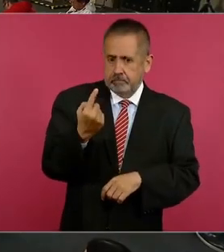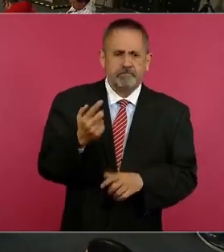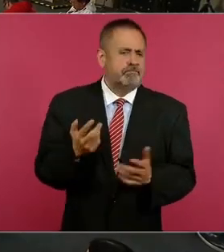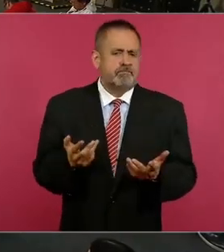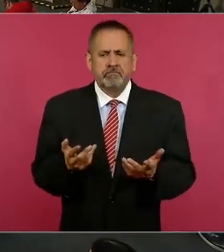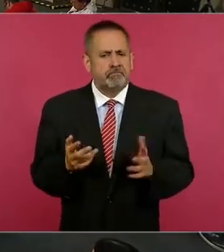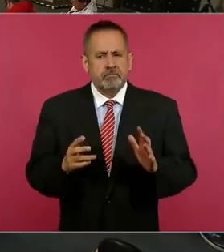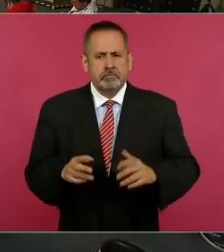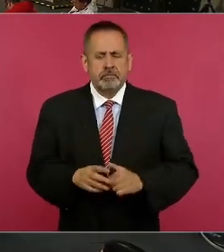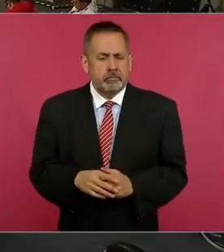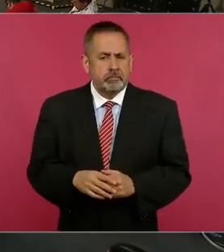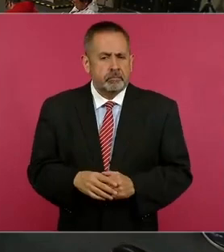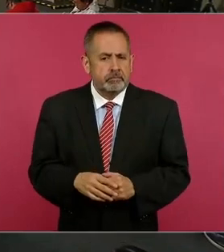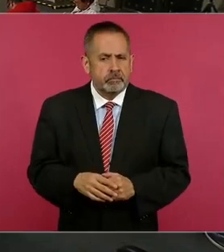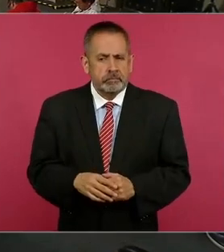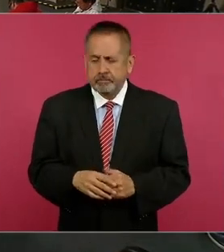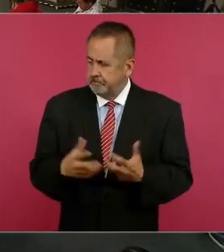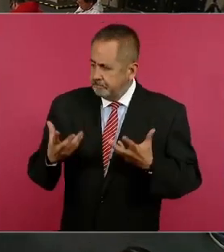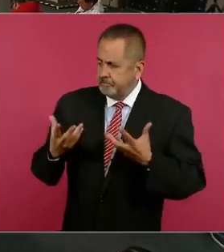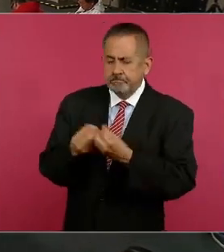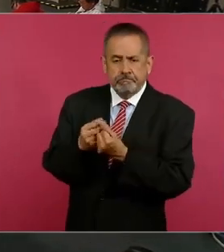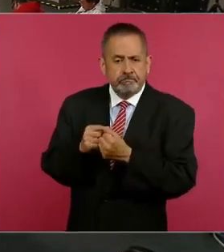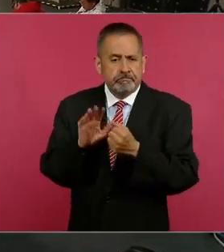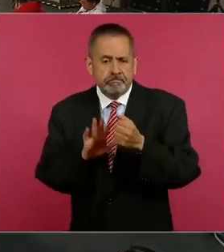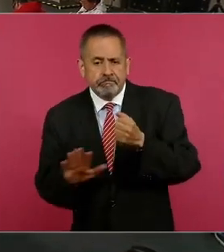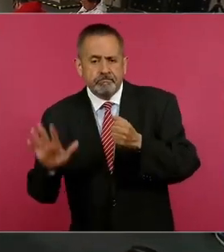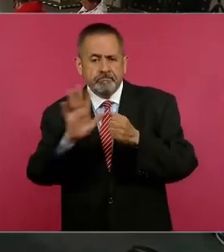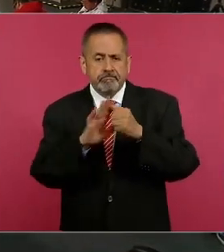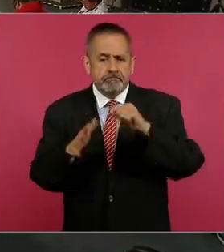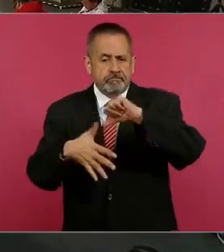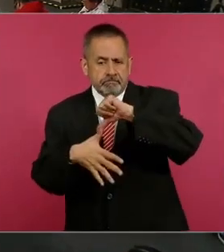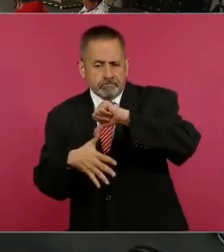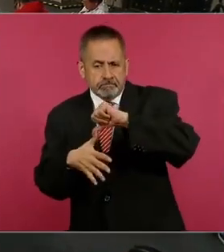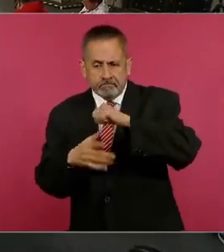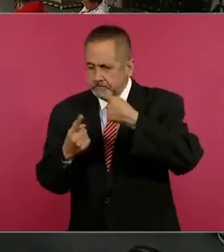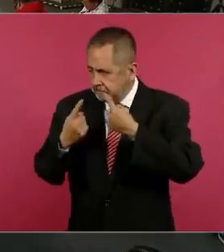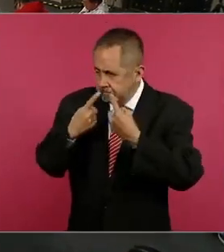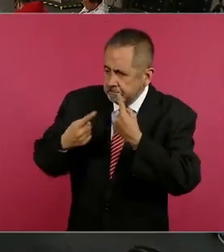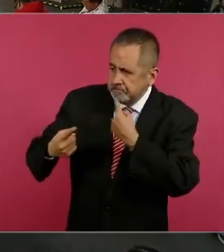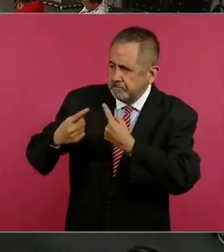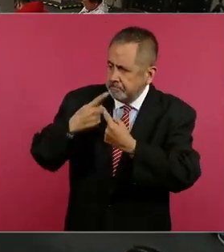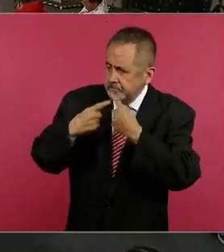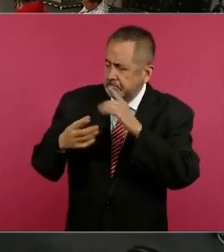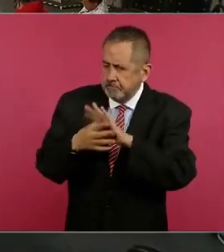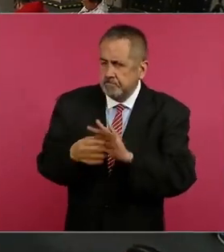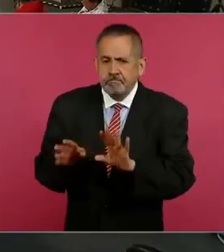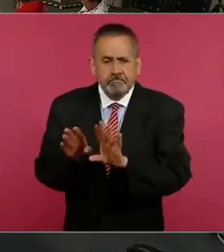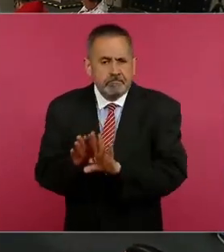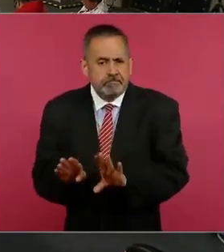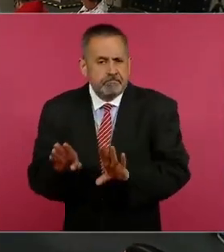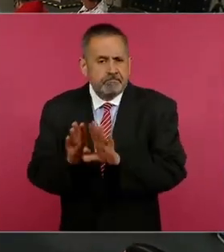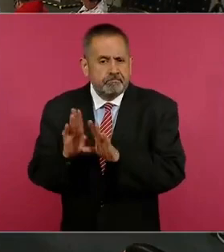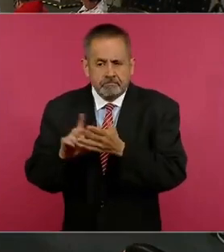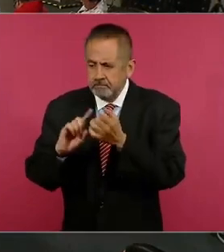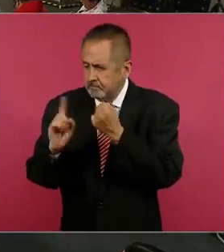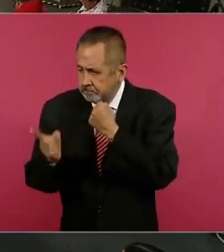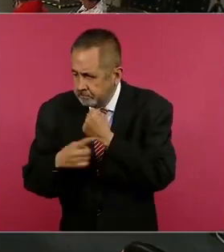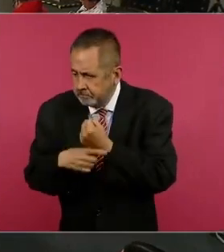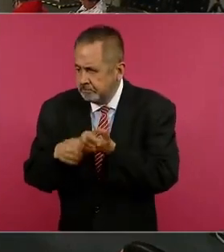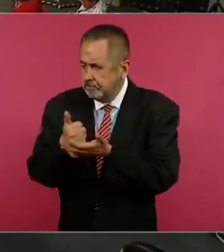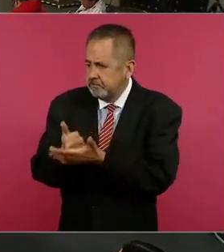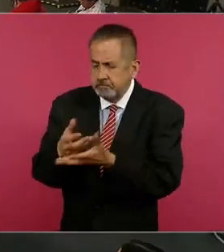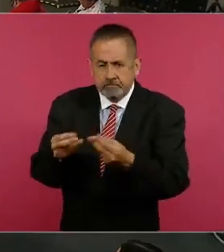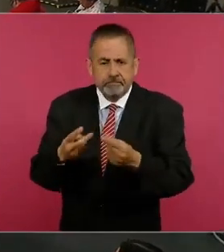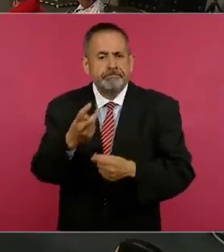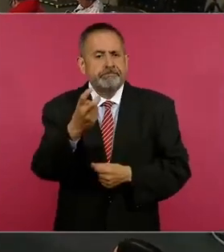es un asunto estructural que hay que enfrentarlo de esa forma, por eso